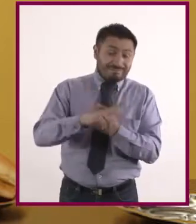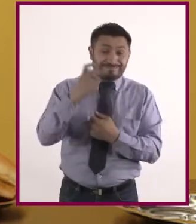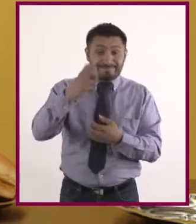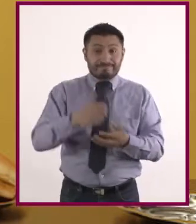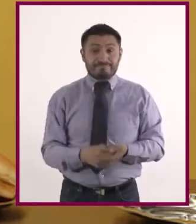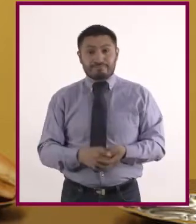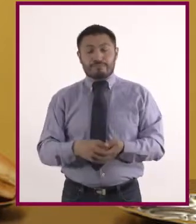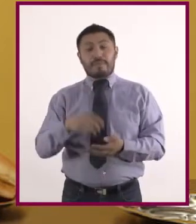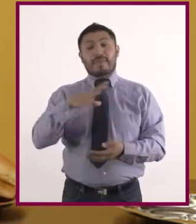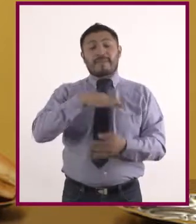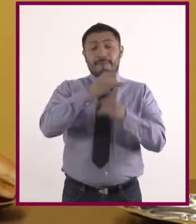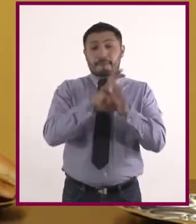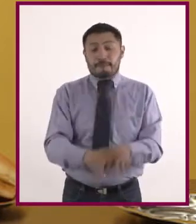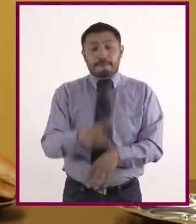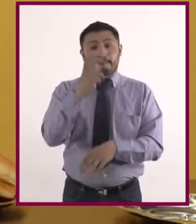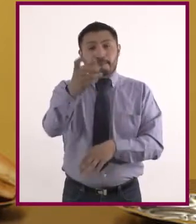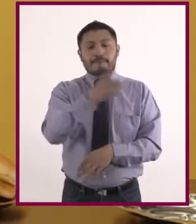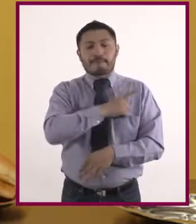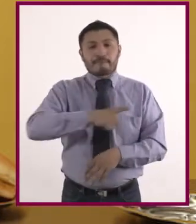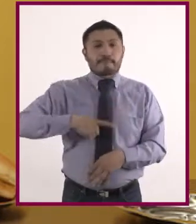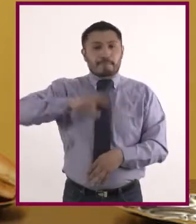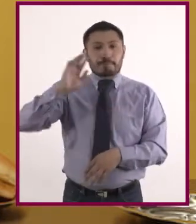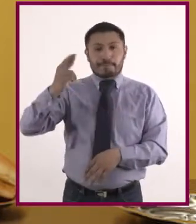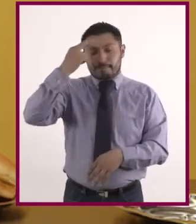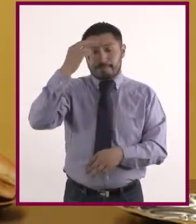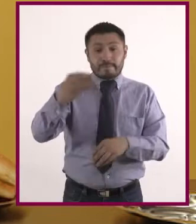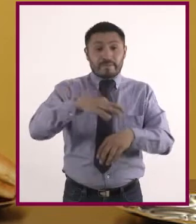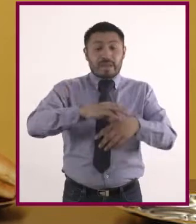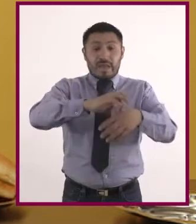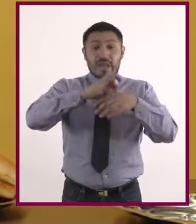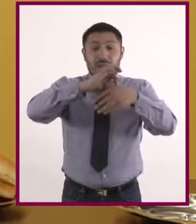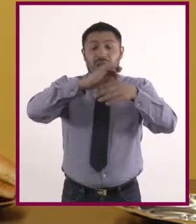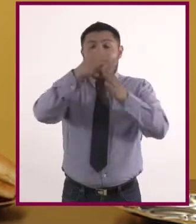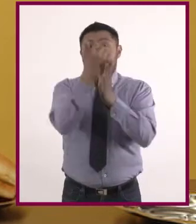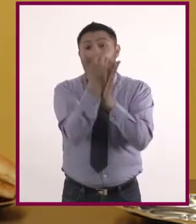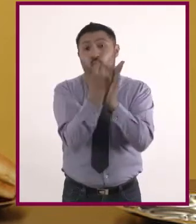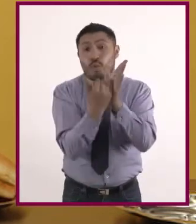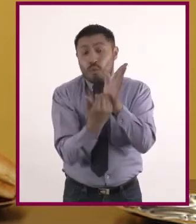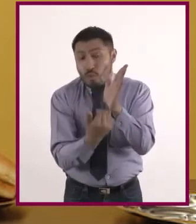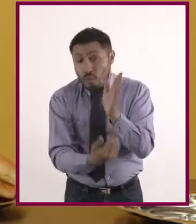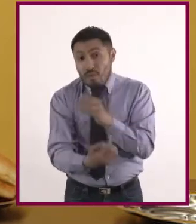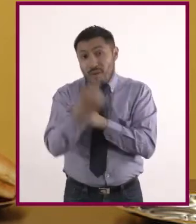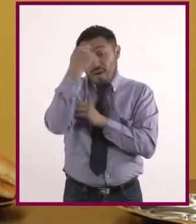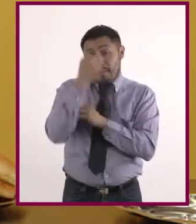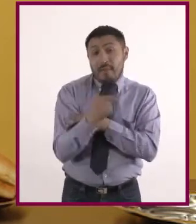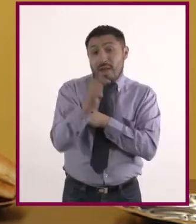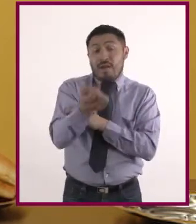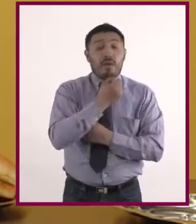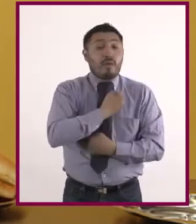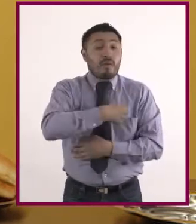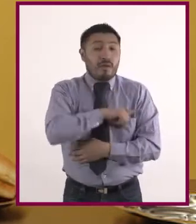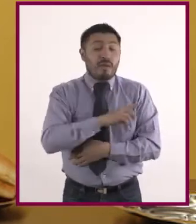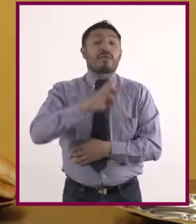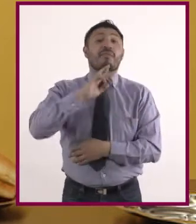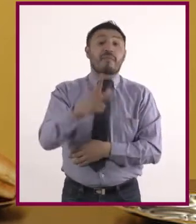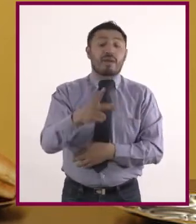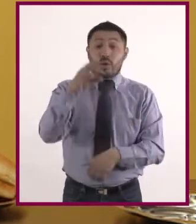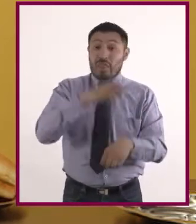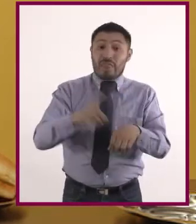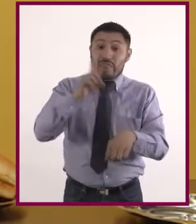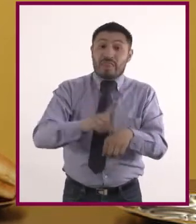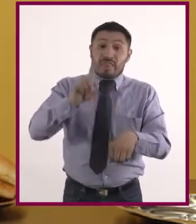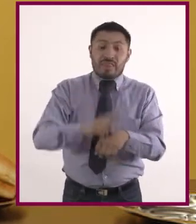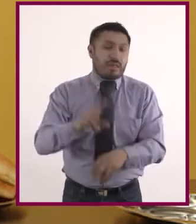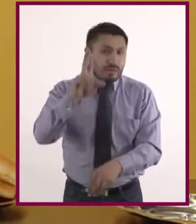Tomando en cuenta estos datos, habría que considerar limitar el consumo de carne y productos animales a las cantidades mínimas y evitar hacerlo diario.